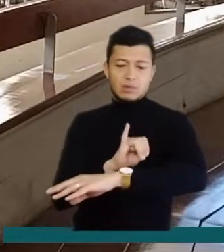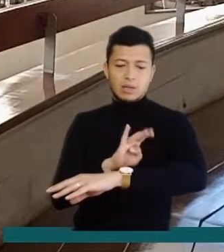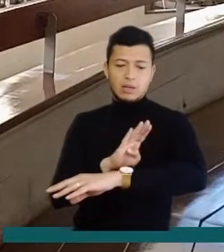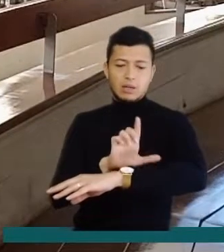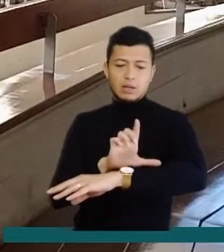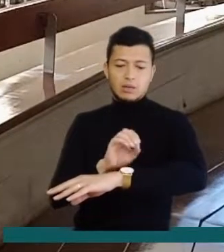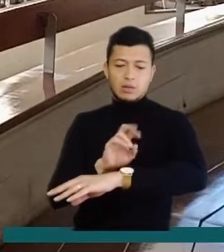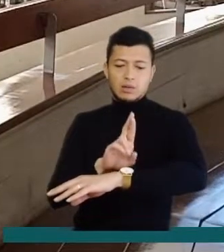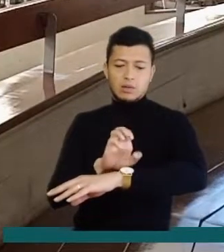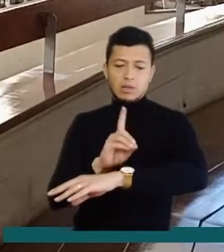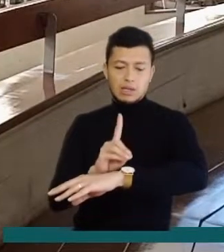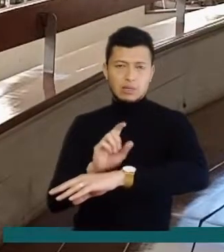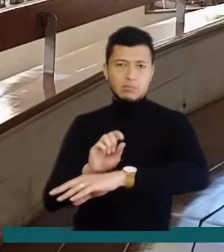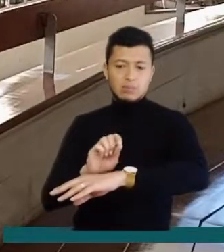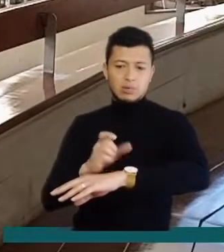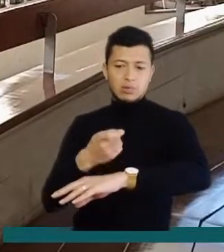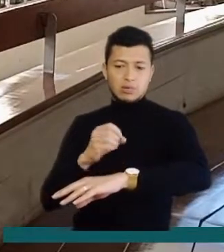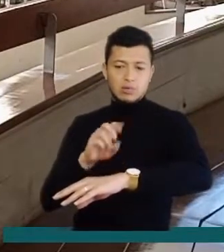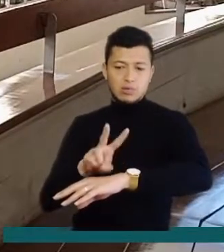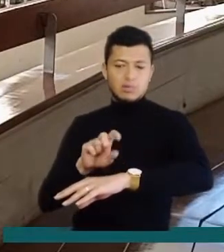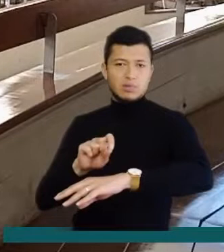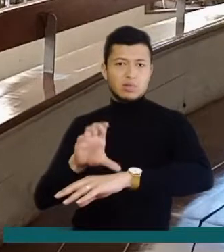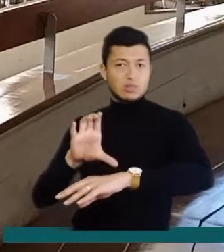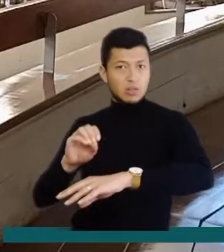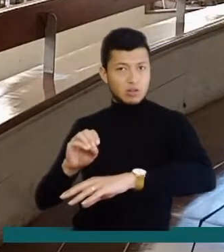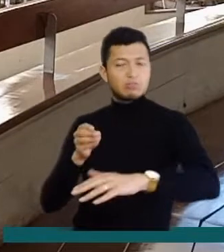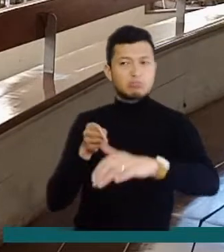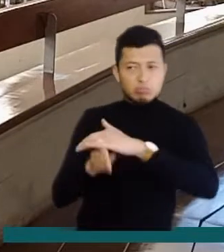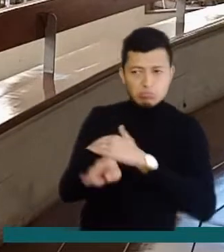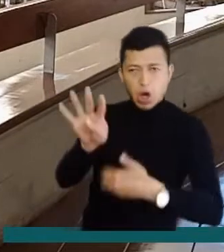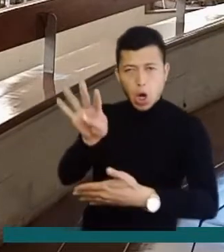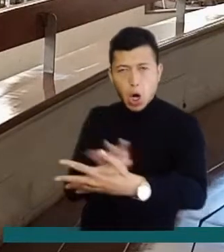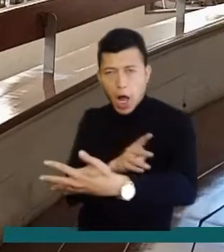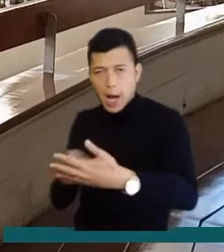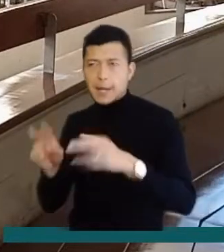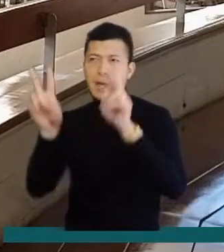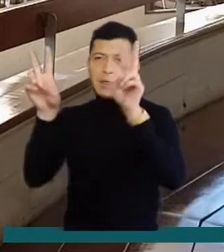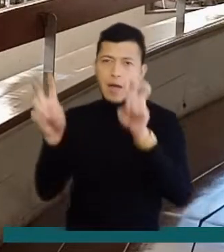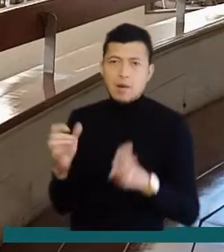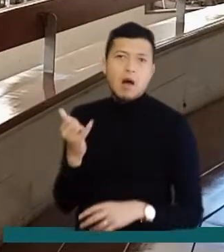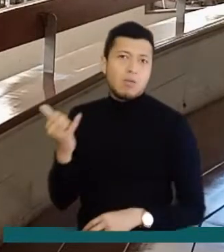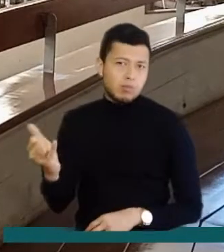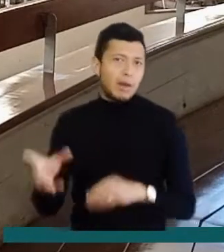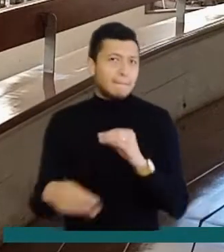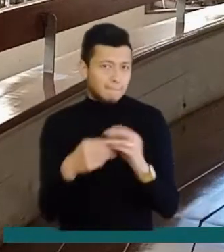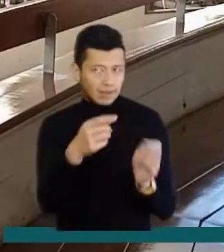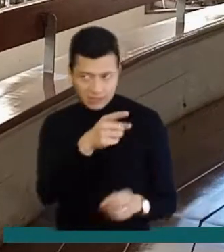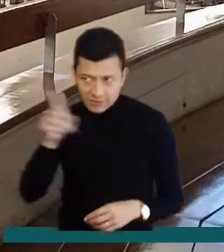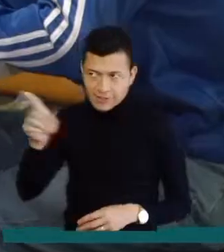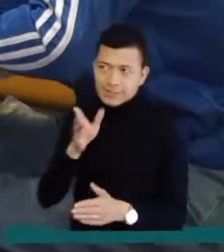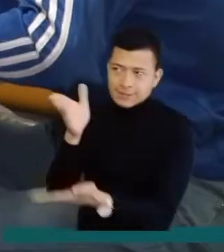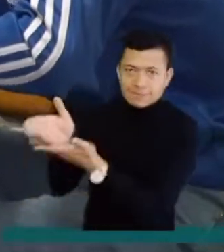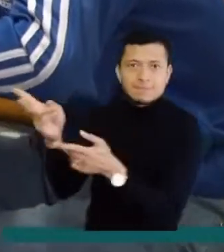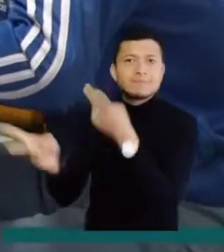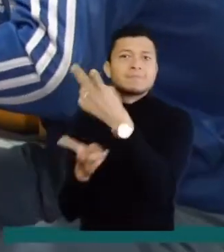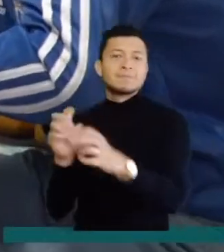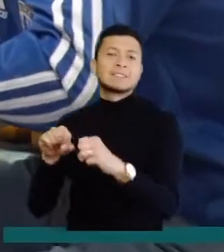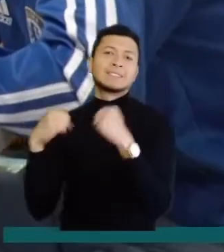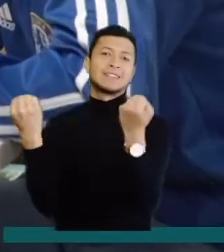.gov.co. Allí consultan, pueden ver los horarios, los temas y por supuesto que vayan y visiten la Sala.